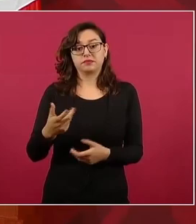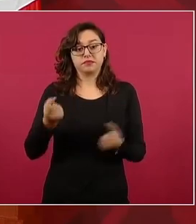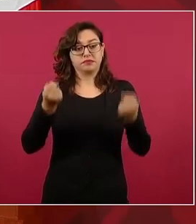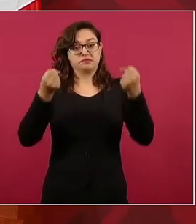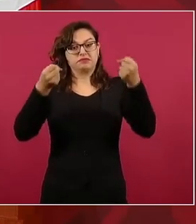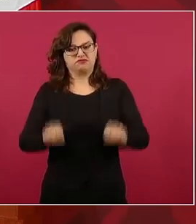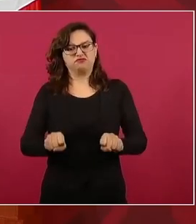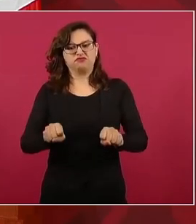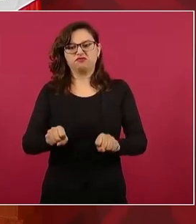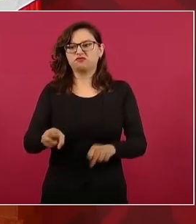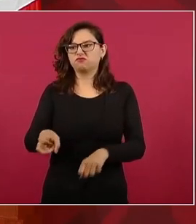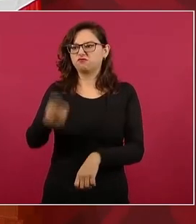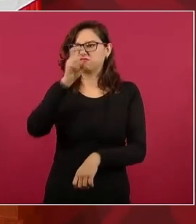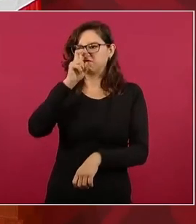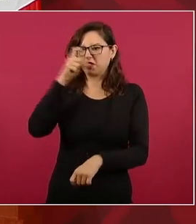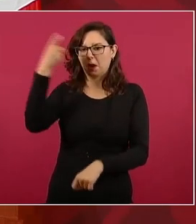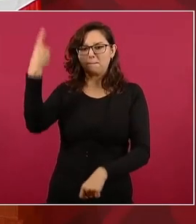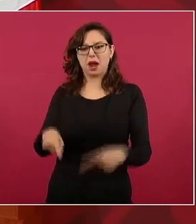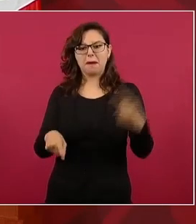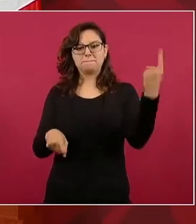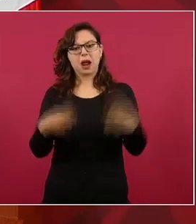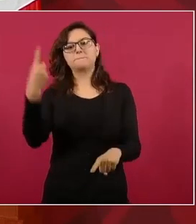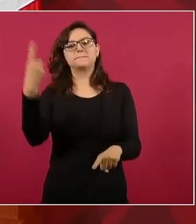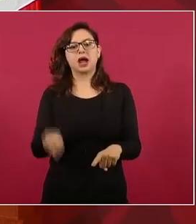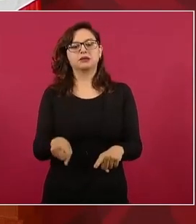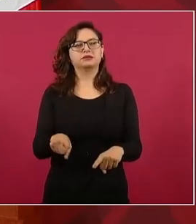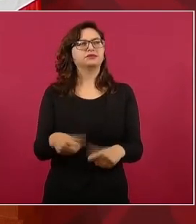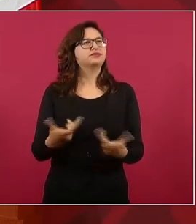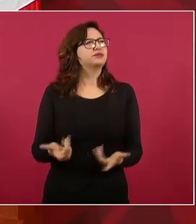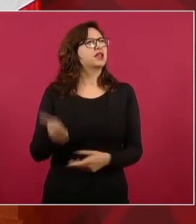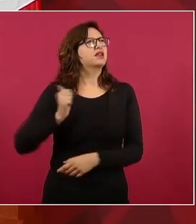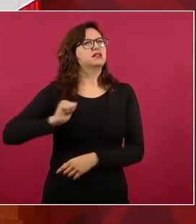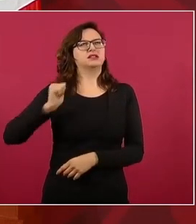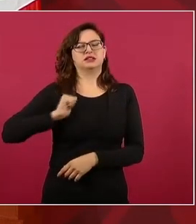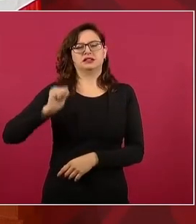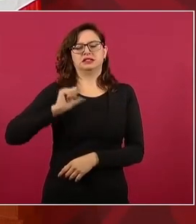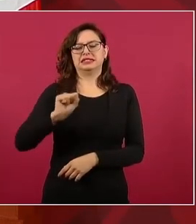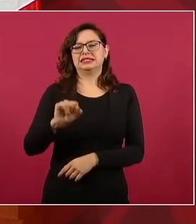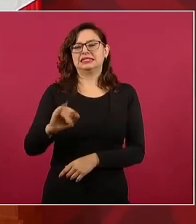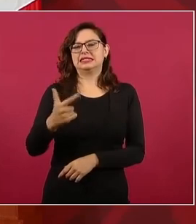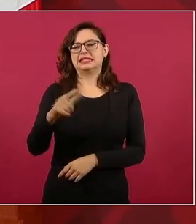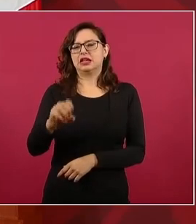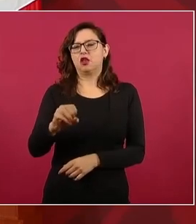esto a finales del siglo XIX